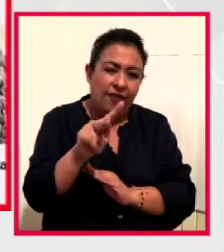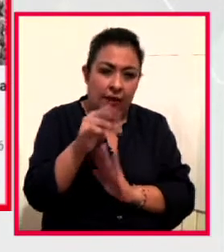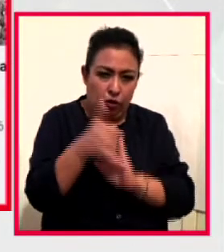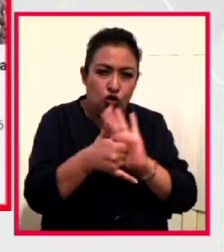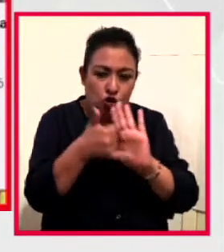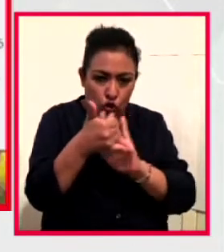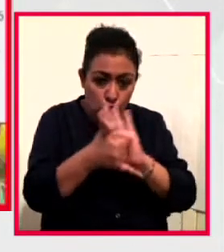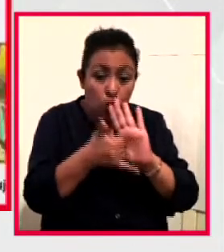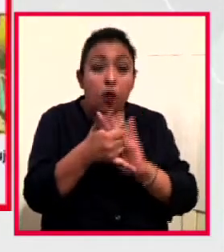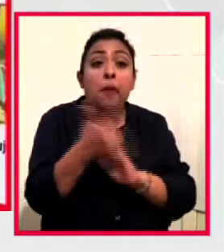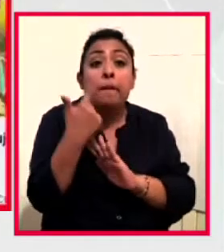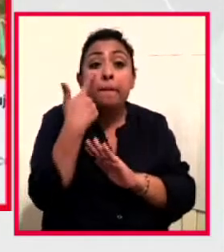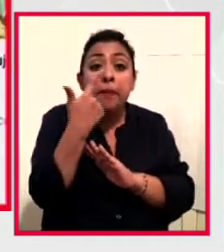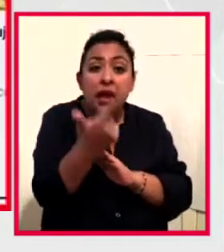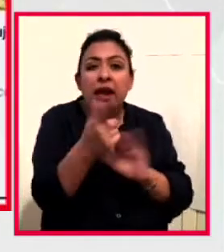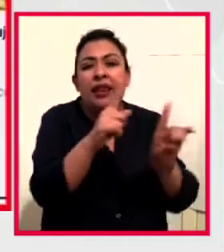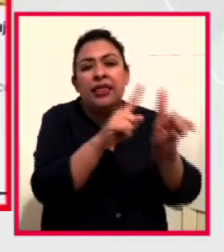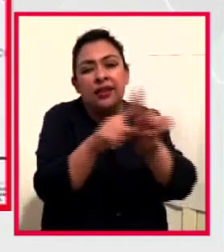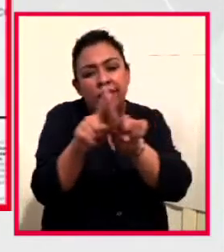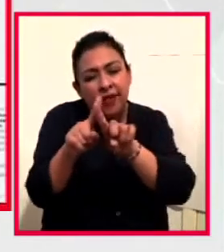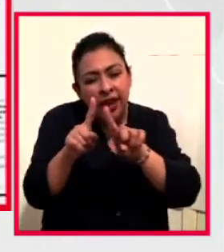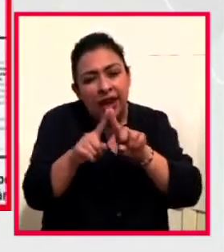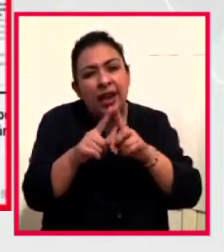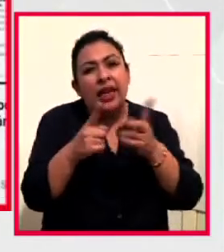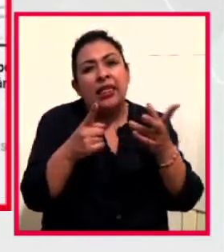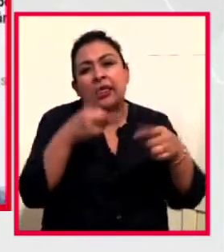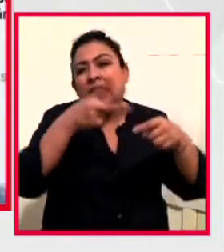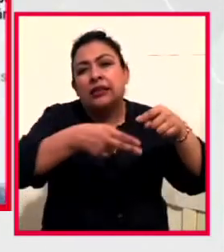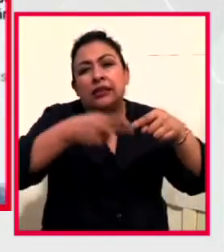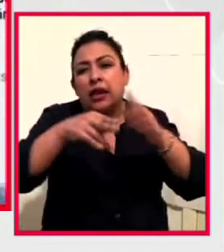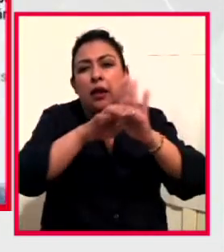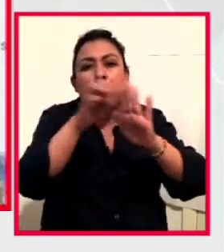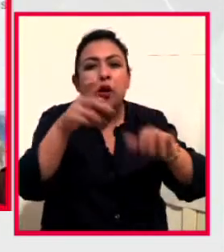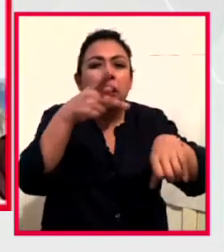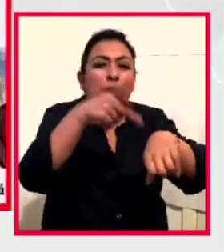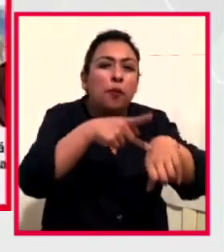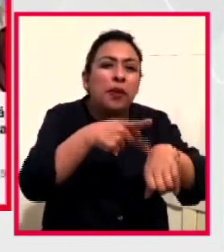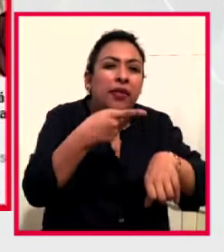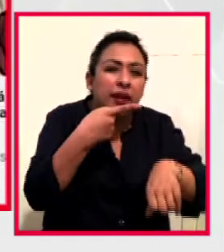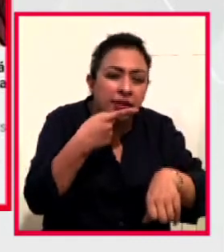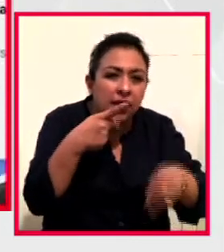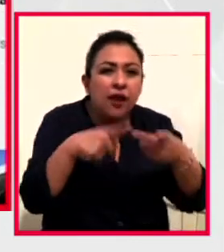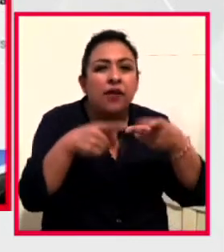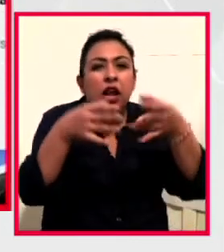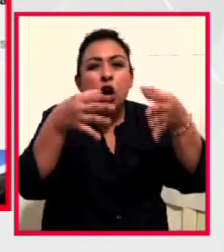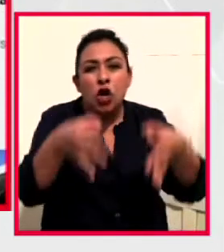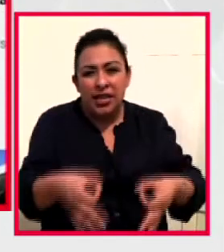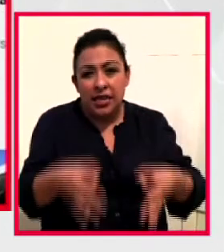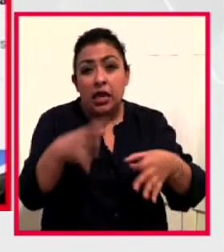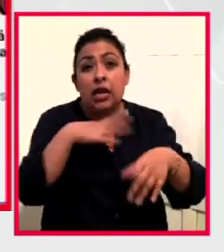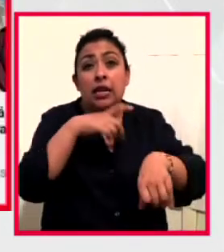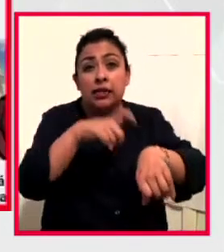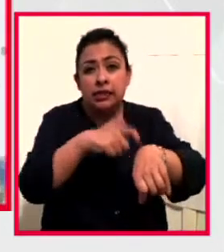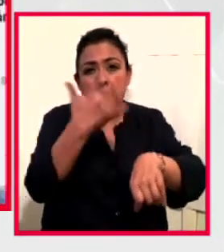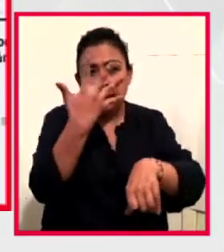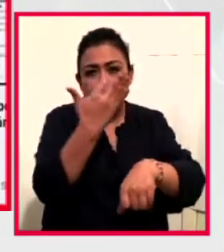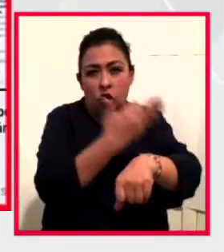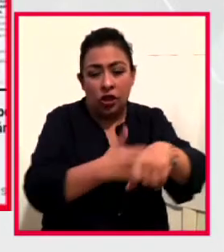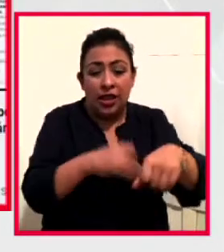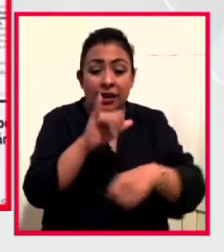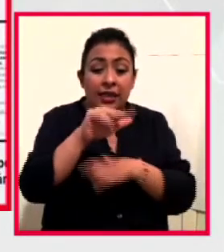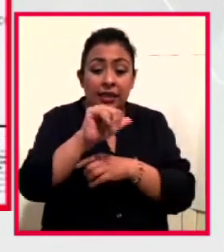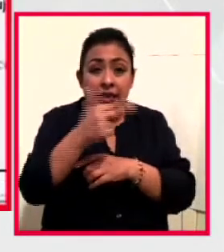se están dando a conocer diversas series, por ejemplo Piedras que Hablan, Orígenes y demás. A las 5 de la tarde Lina está